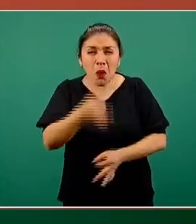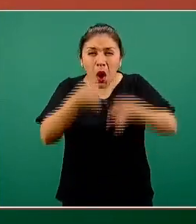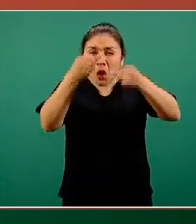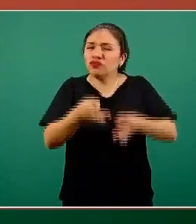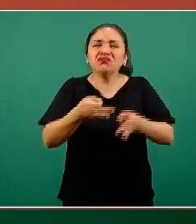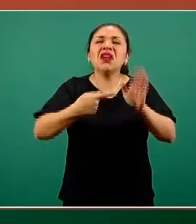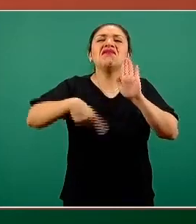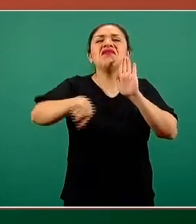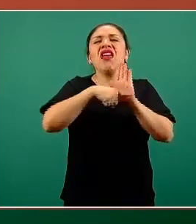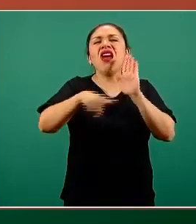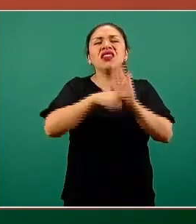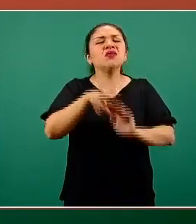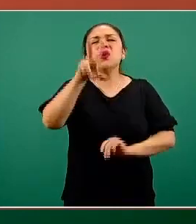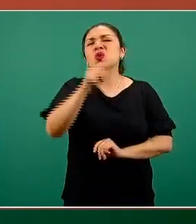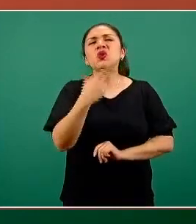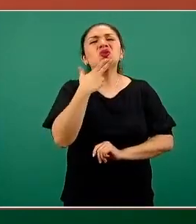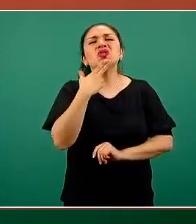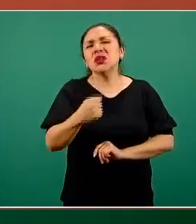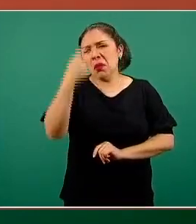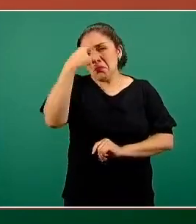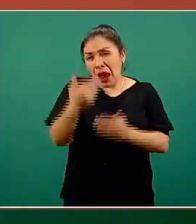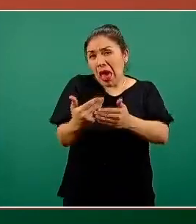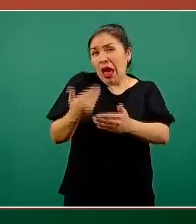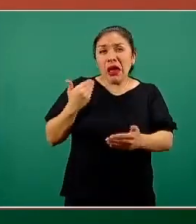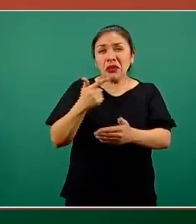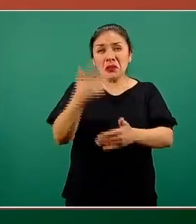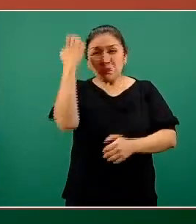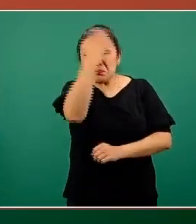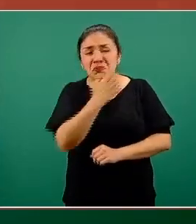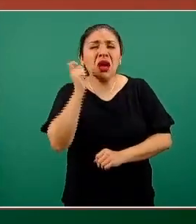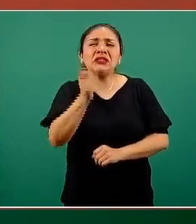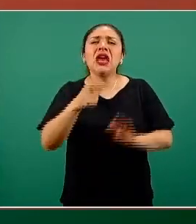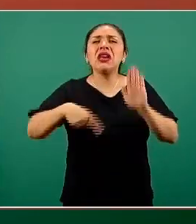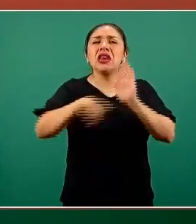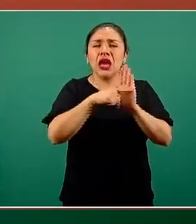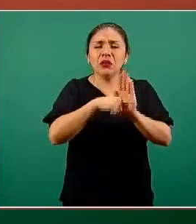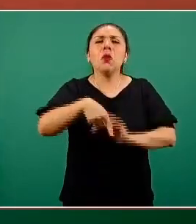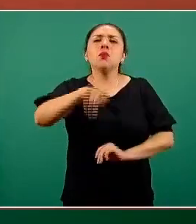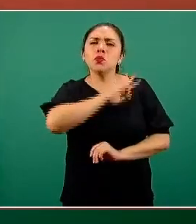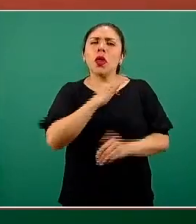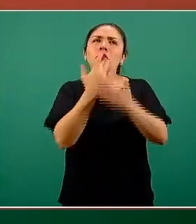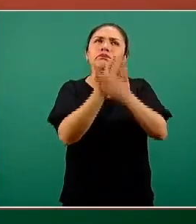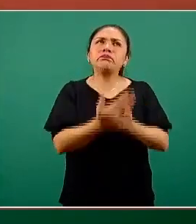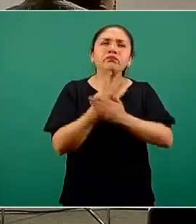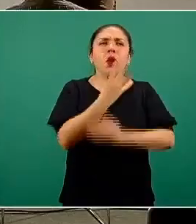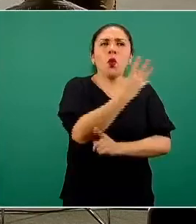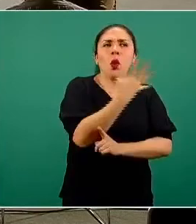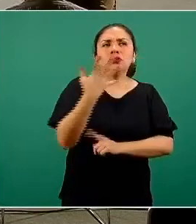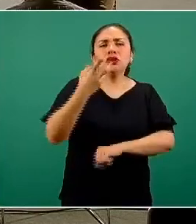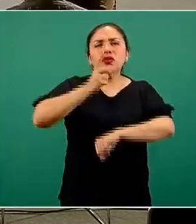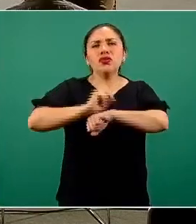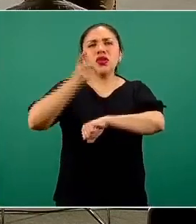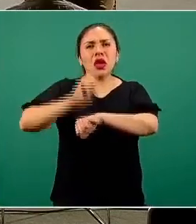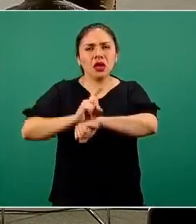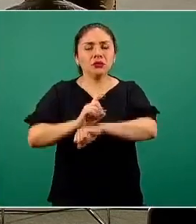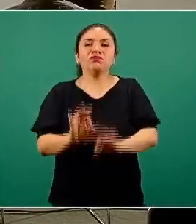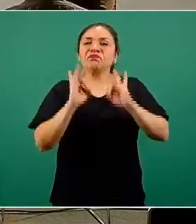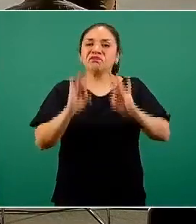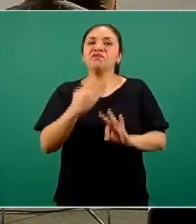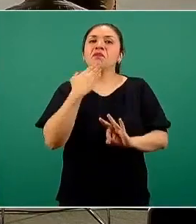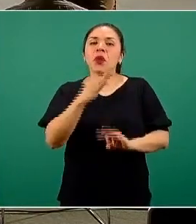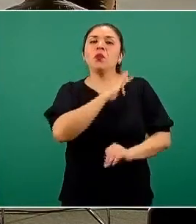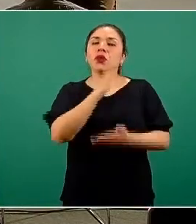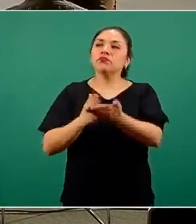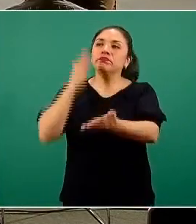negativa, no tiene caso anticipar la prueba porque va a salir negativa, pero podemos esperar cuatro o cinco días, es el periodo óptimo para